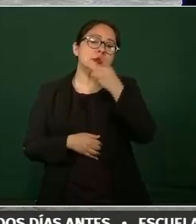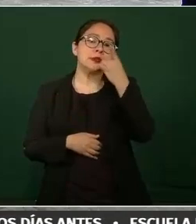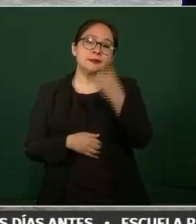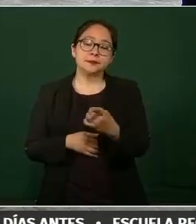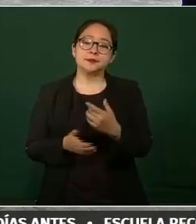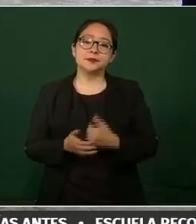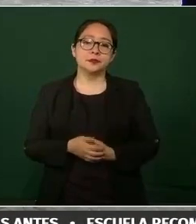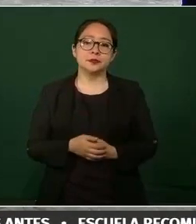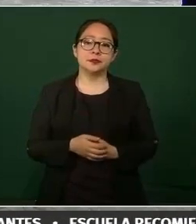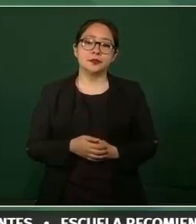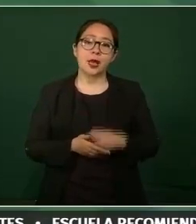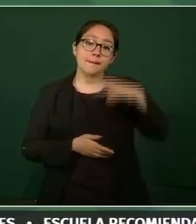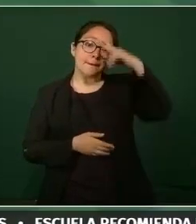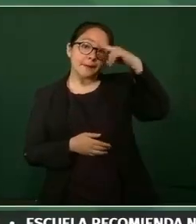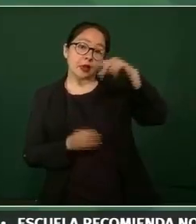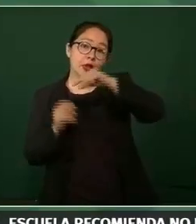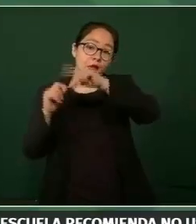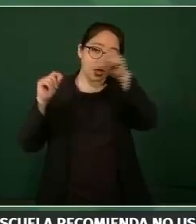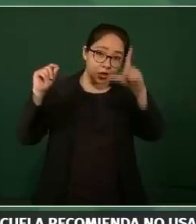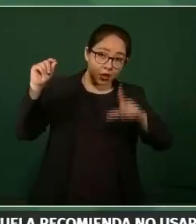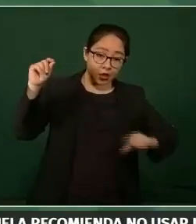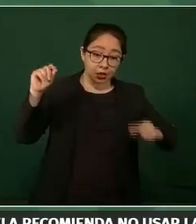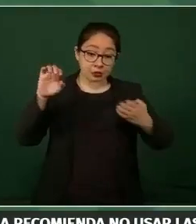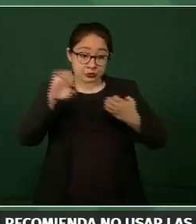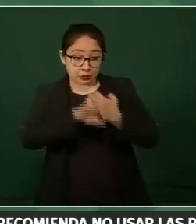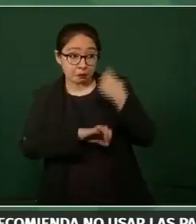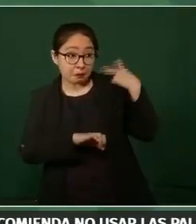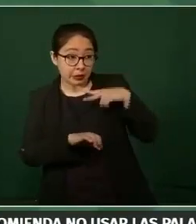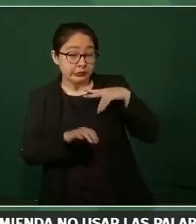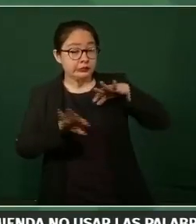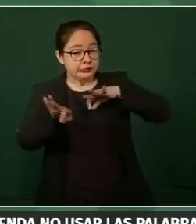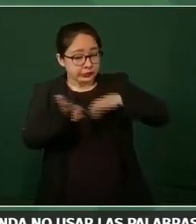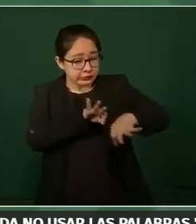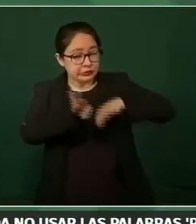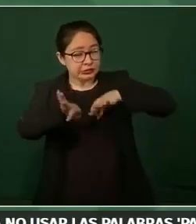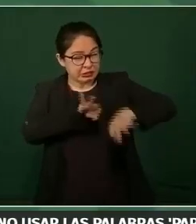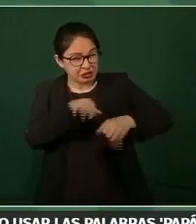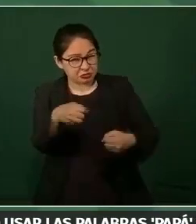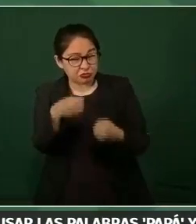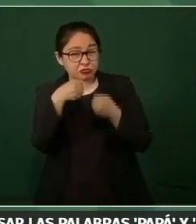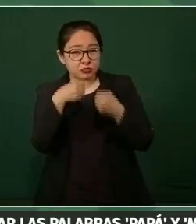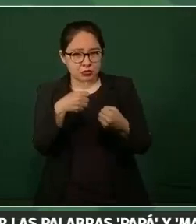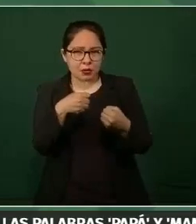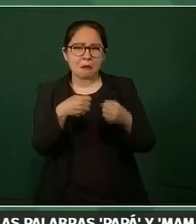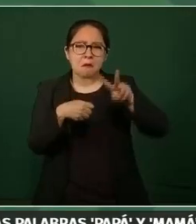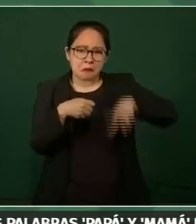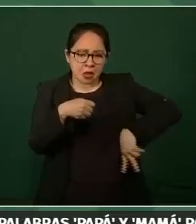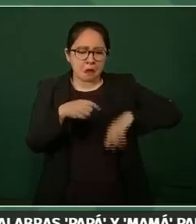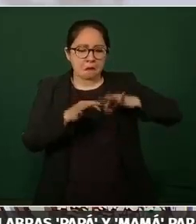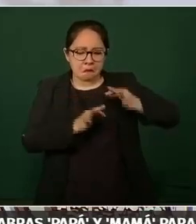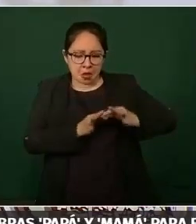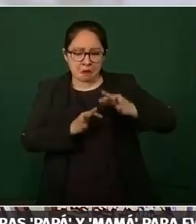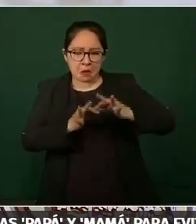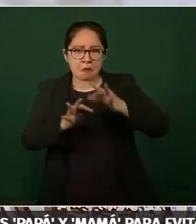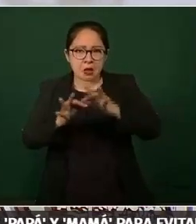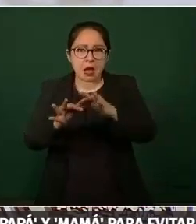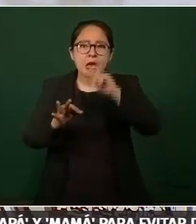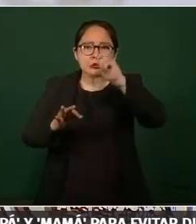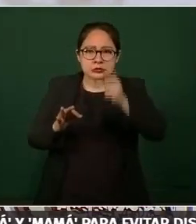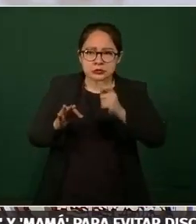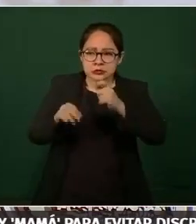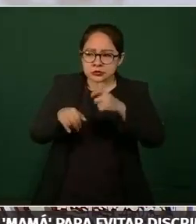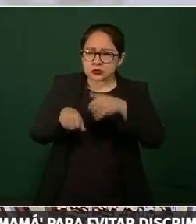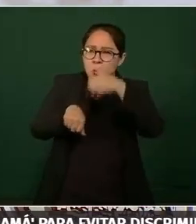el país y en la entidad es intenso y se está reflejando en las cifras.